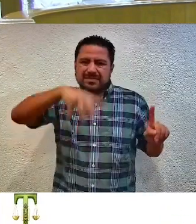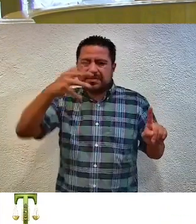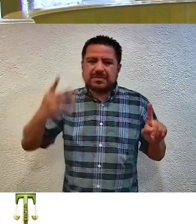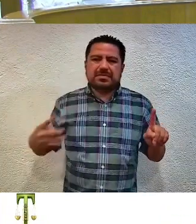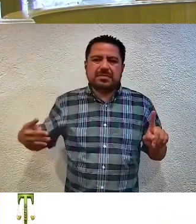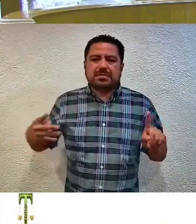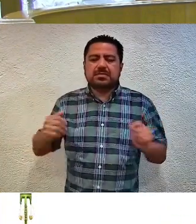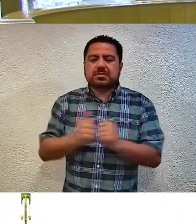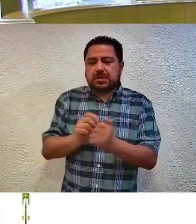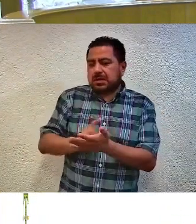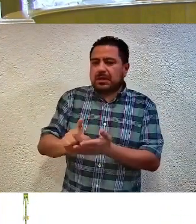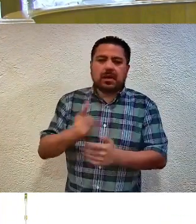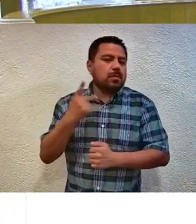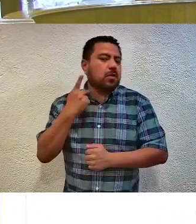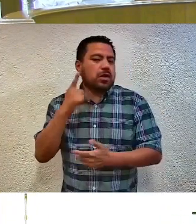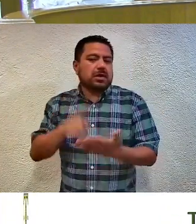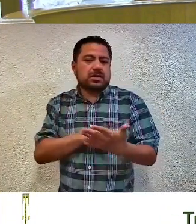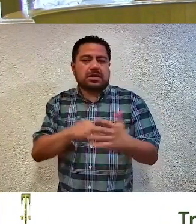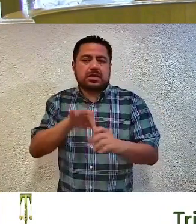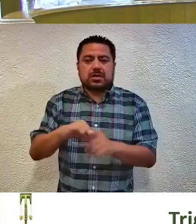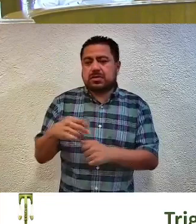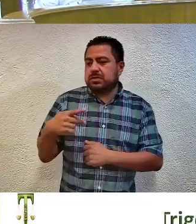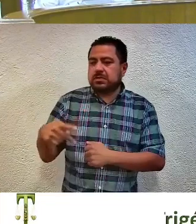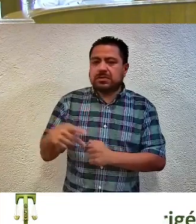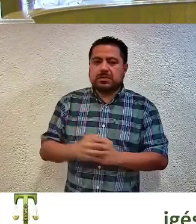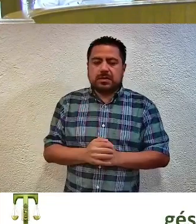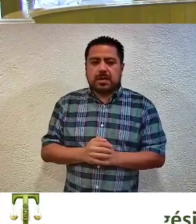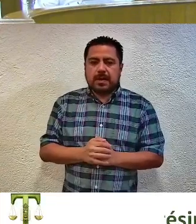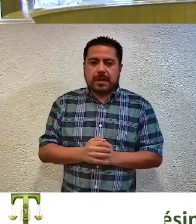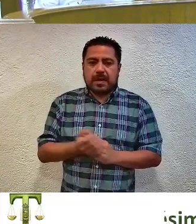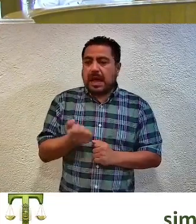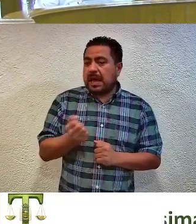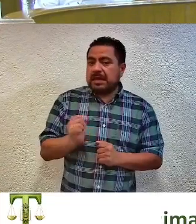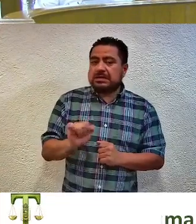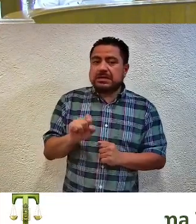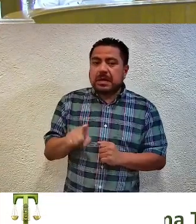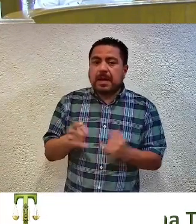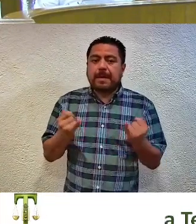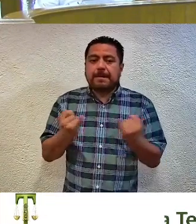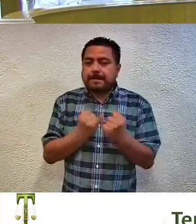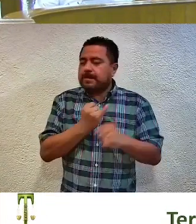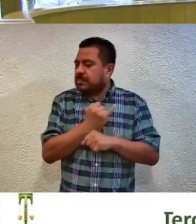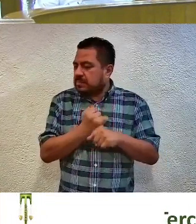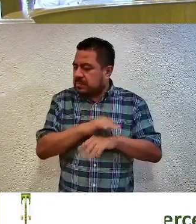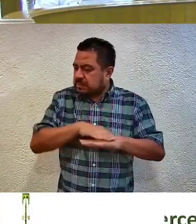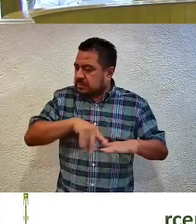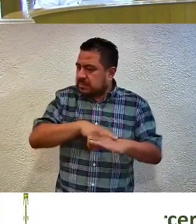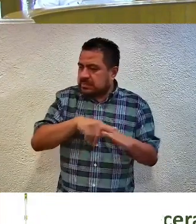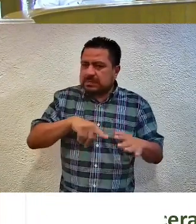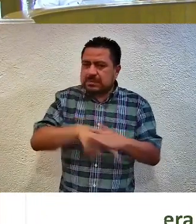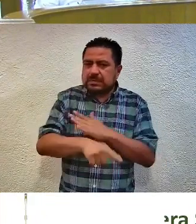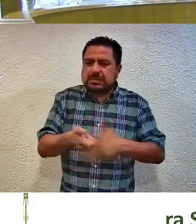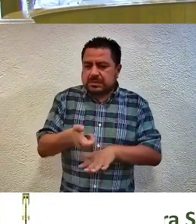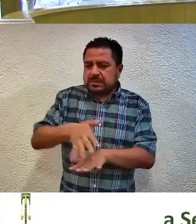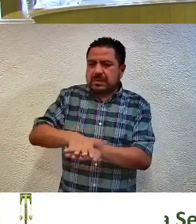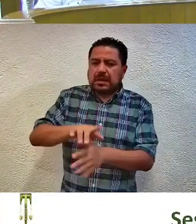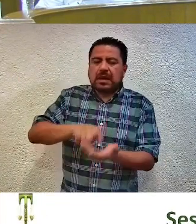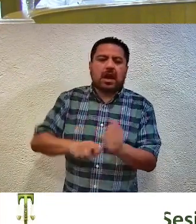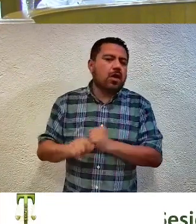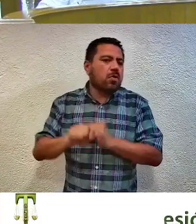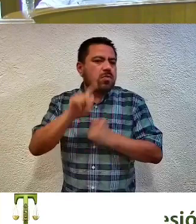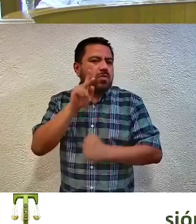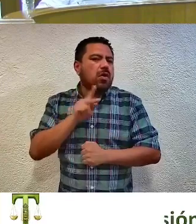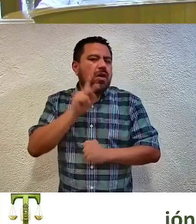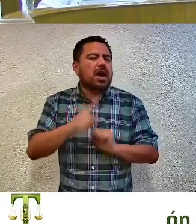ejercicio de sus derechos políticos electorales. Ello es así porque del análisis integral que se realizó al universo de pruebas que fueron